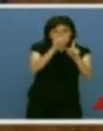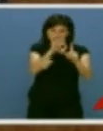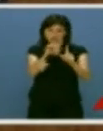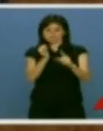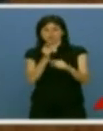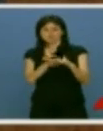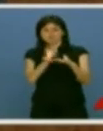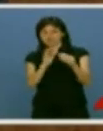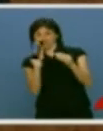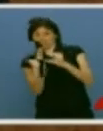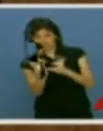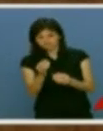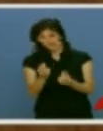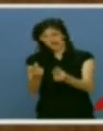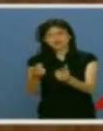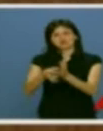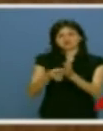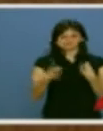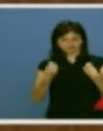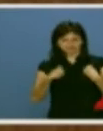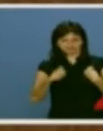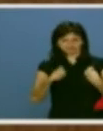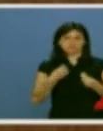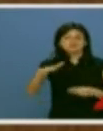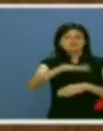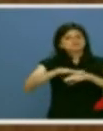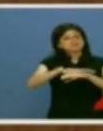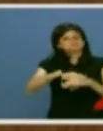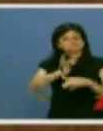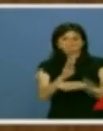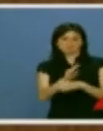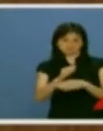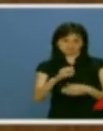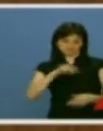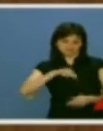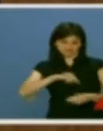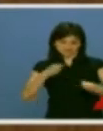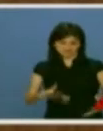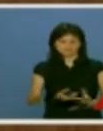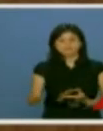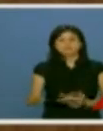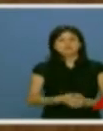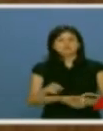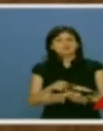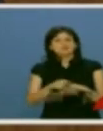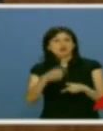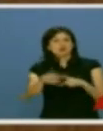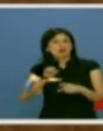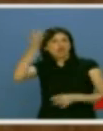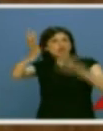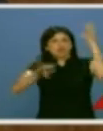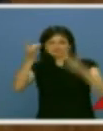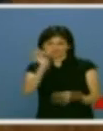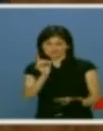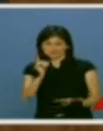para garantizar la calidad de vida a los ciudadanos en un Estado del bienestar. Señorías, no estamos aquí para inventar la pólvora, porque ya está